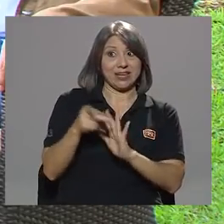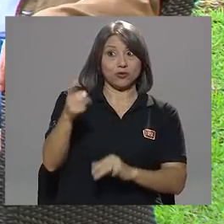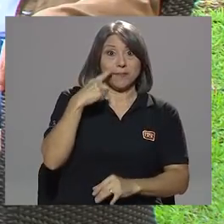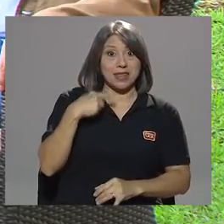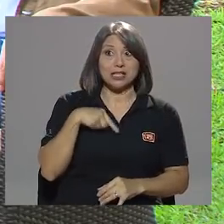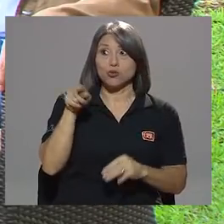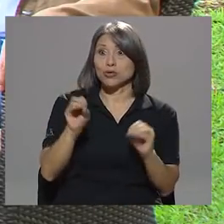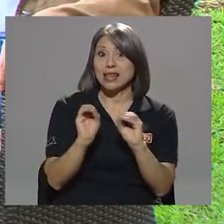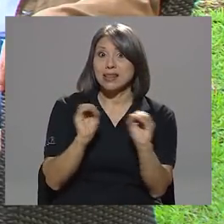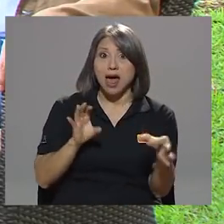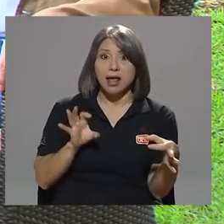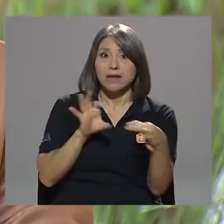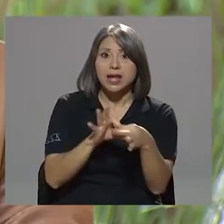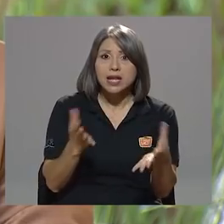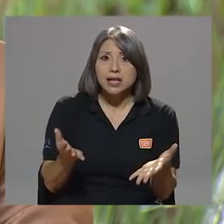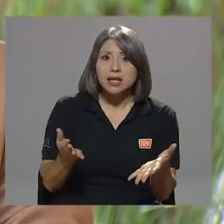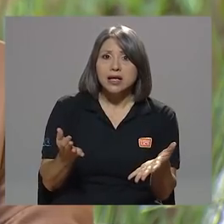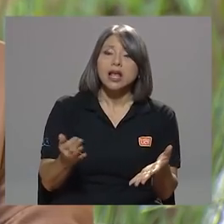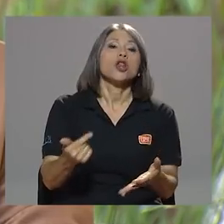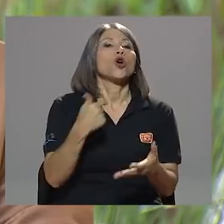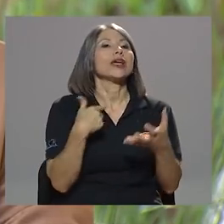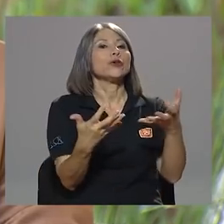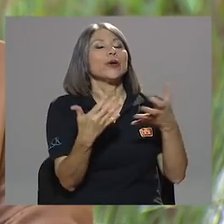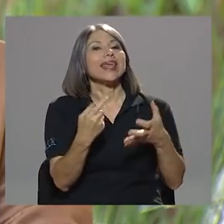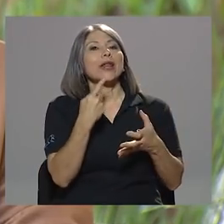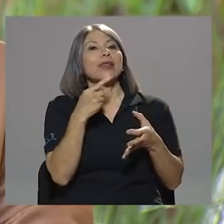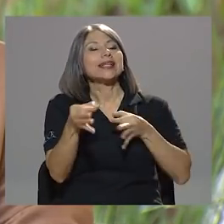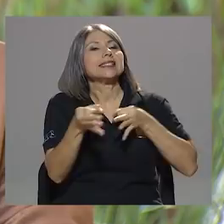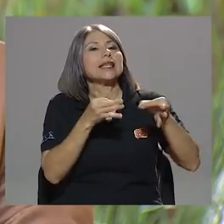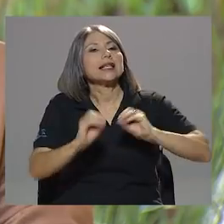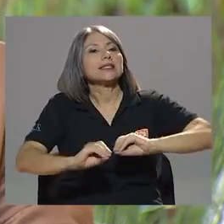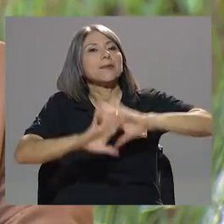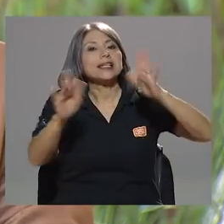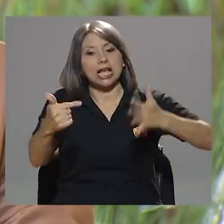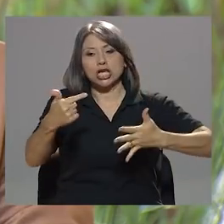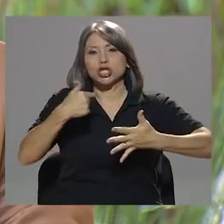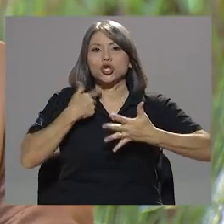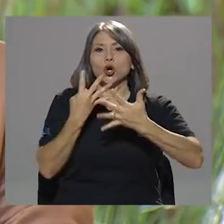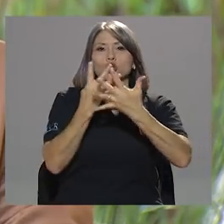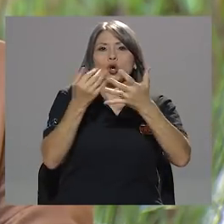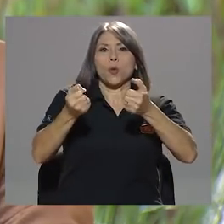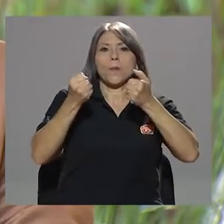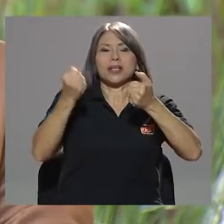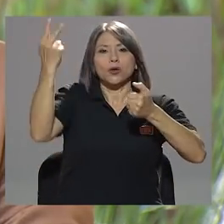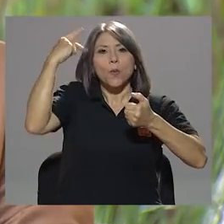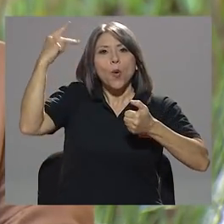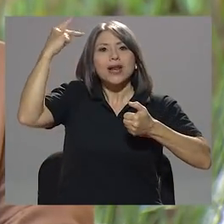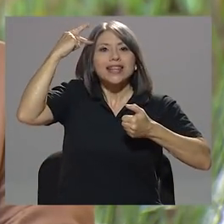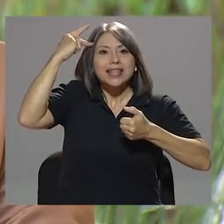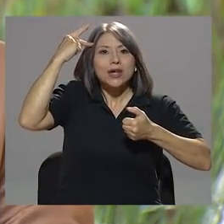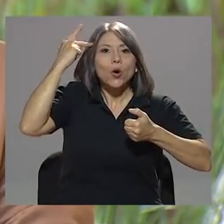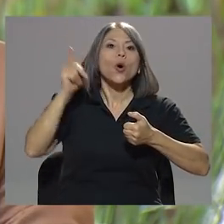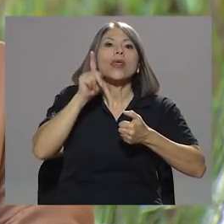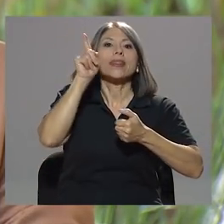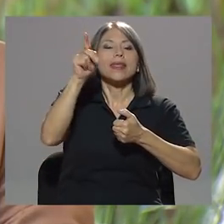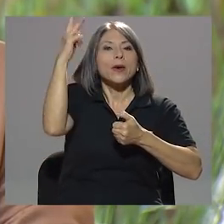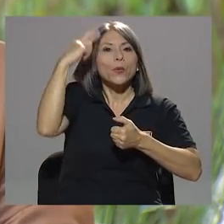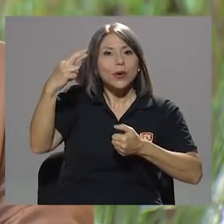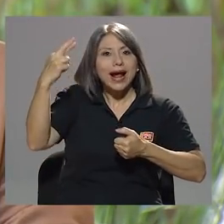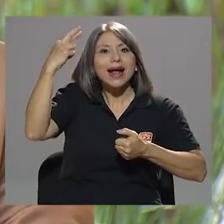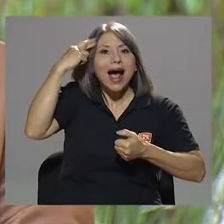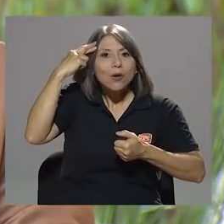que usted no tiene nada que ver. Lo que le quiero decir, y soy explícito, soy un preso político de una causa